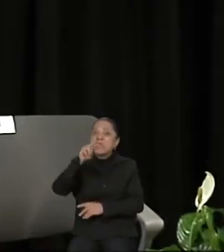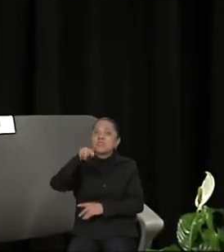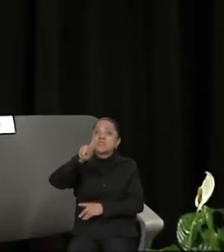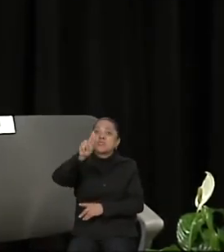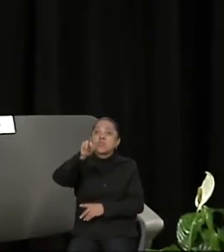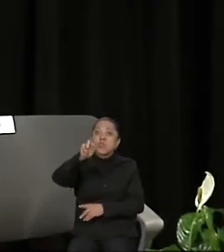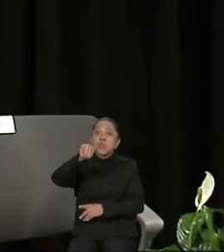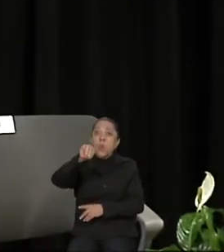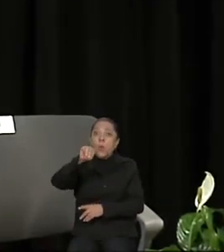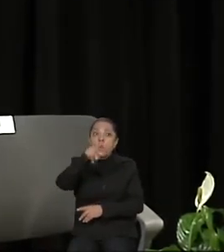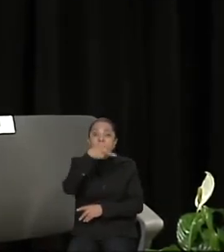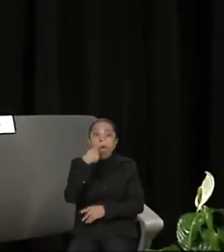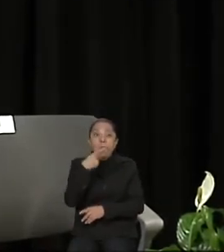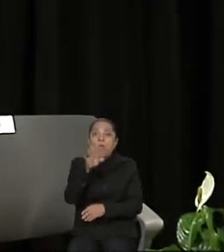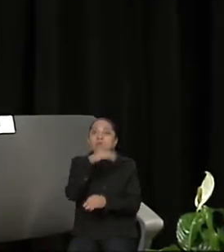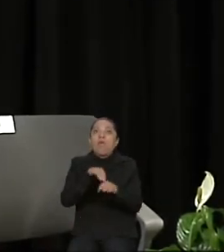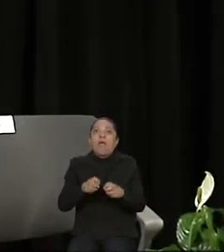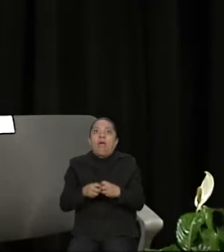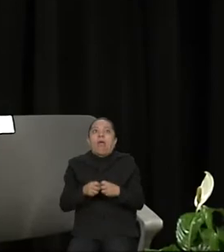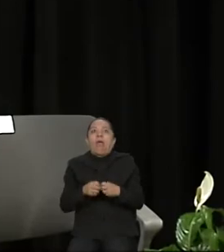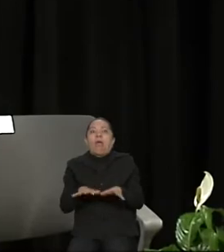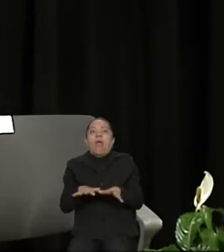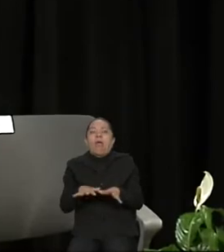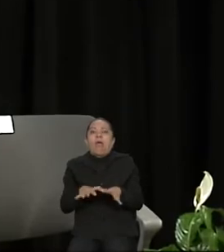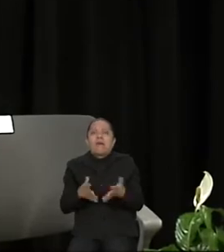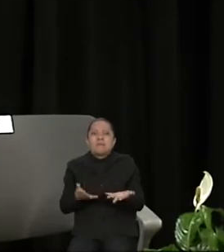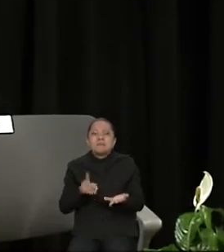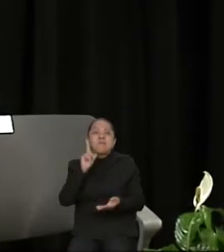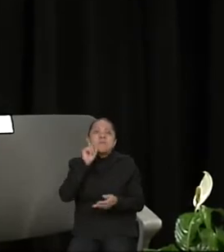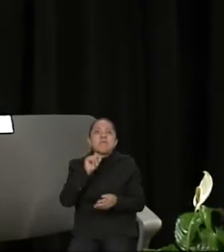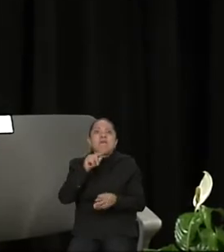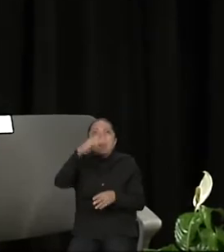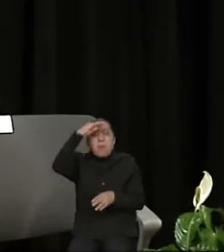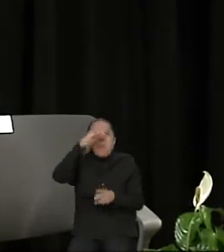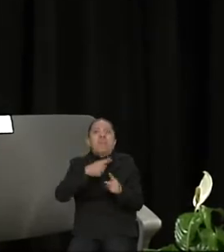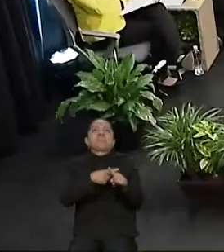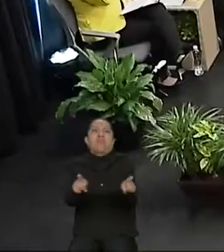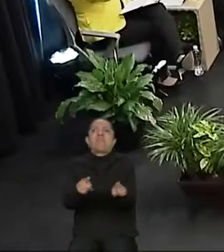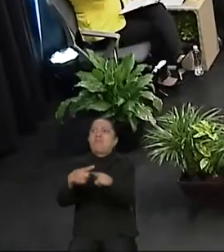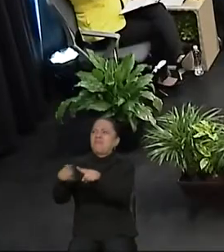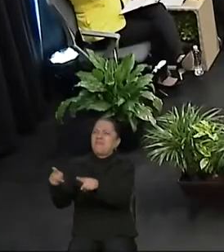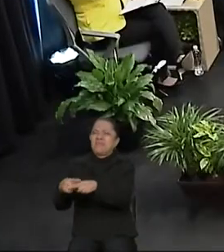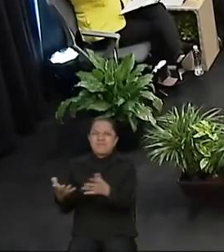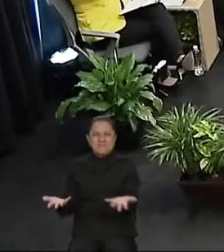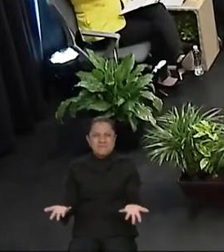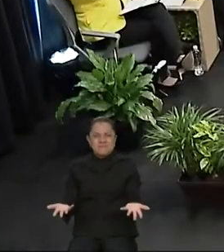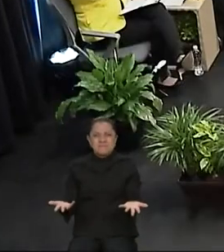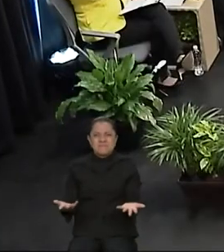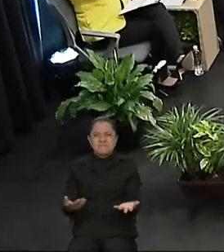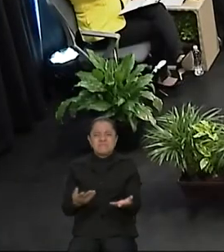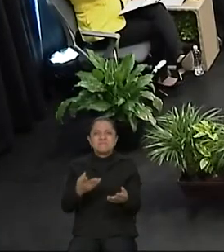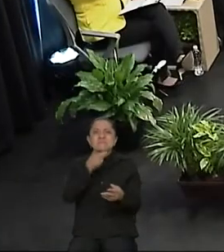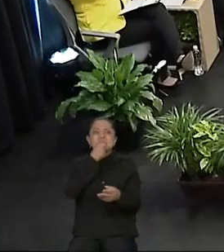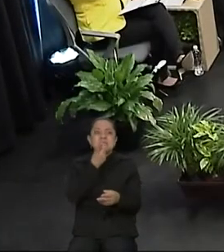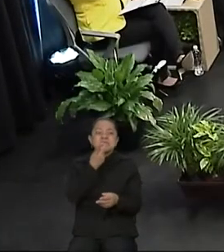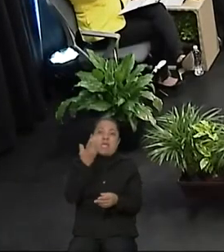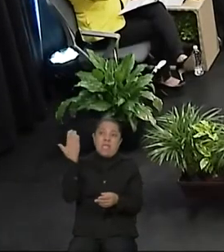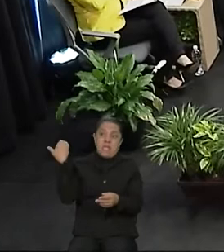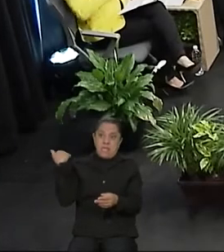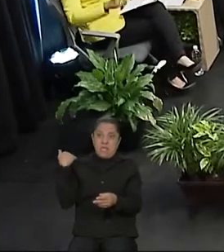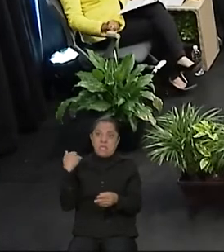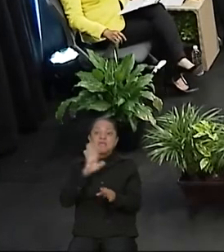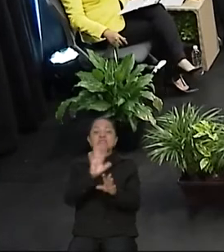Y al día siguiente otra diferente. Veamos el caso de los niños. La separación de un día fue y al día siguiente fue otra completamente diferente.